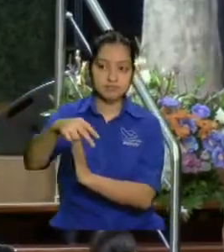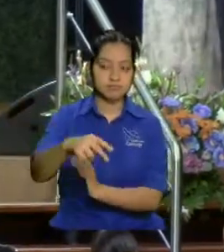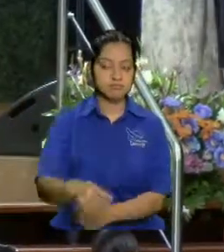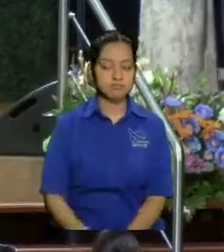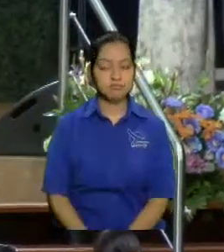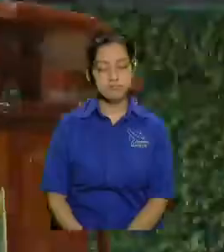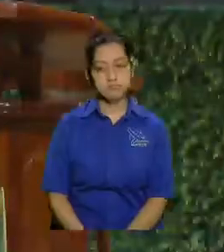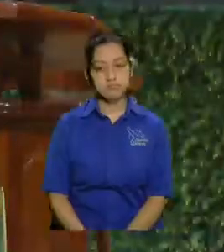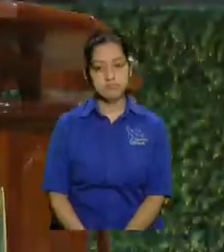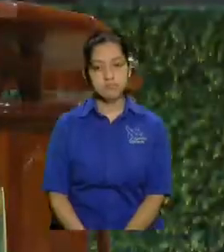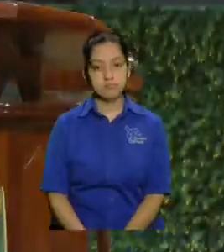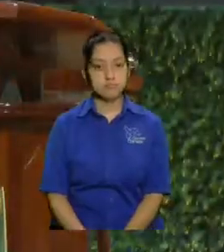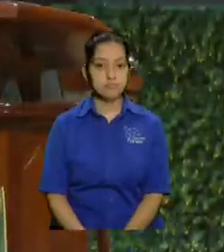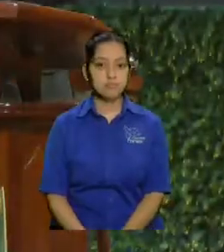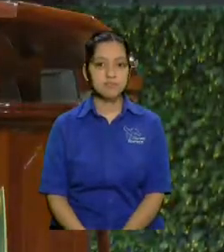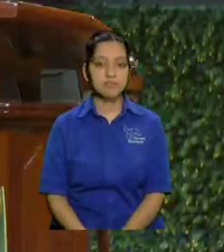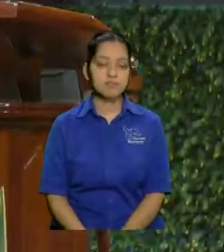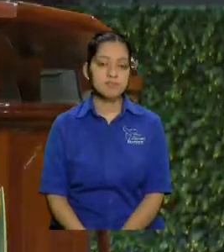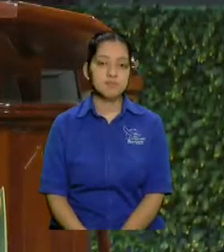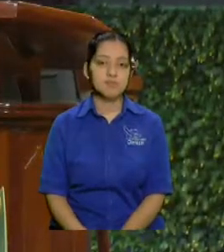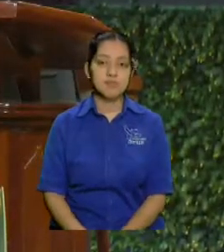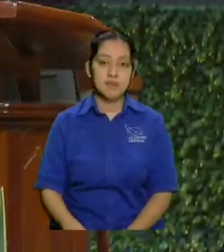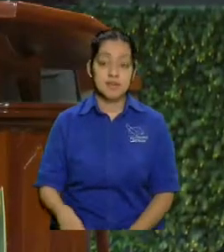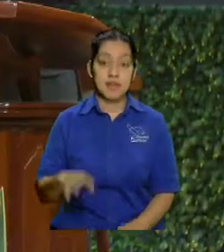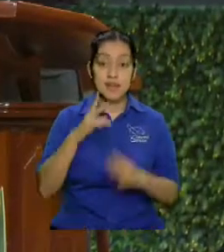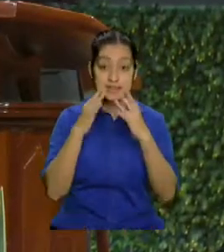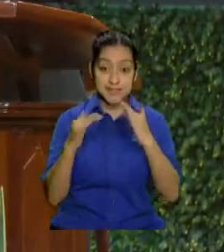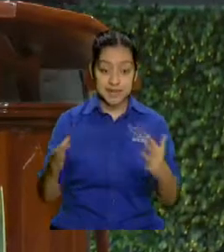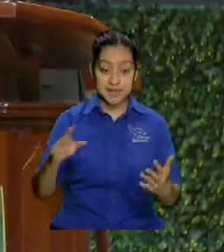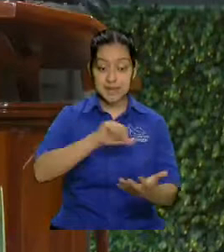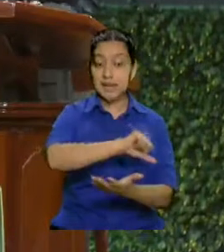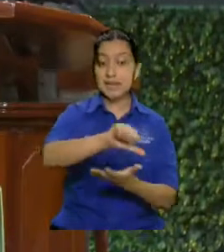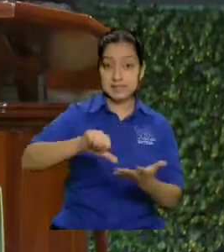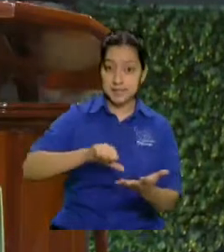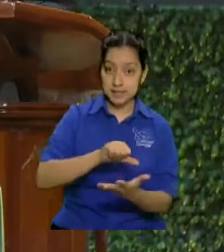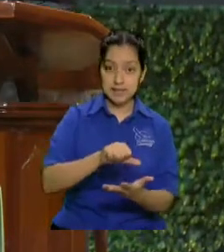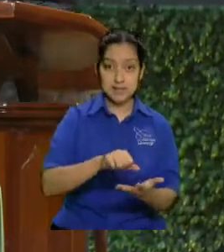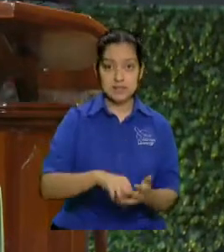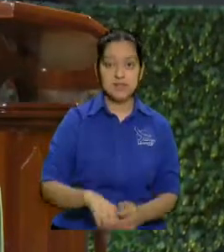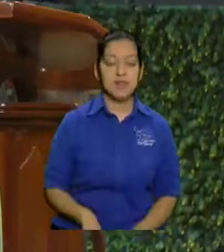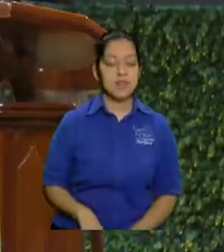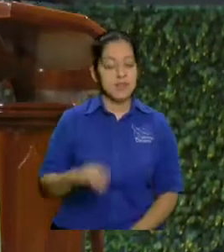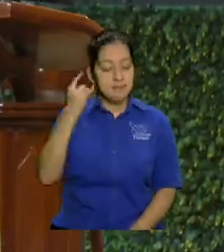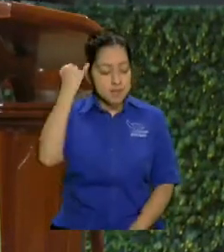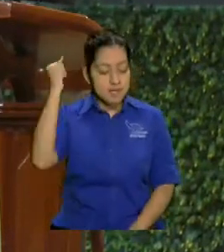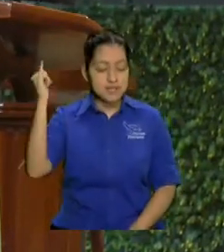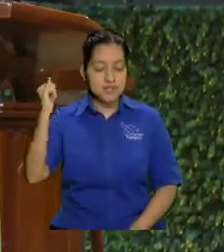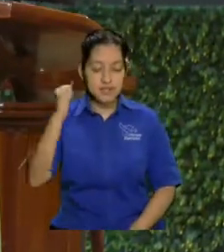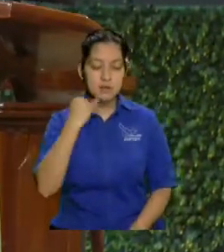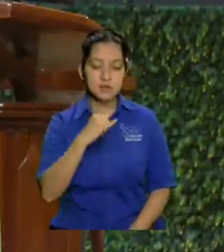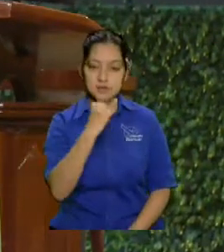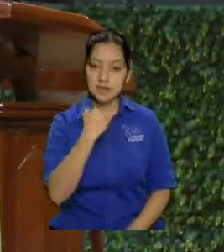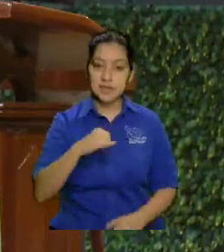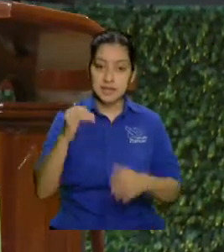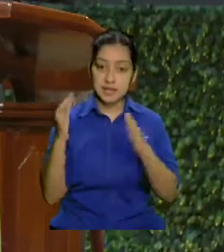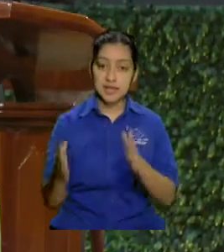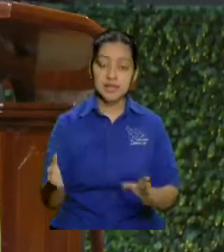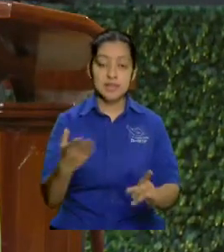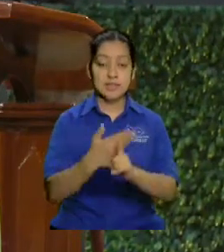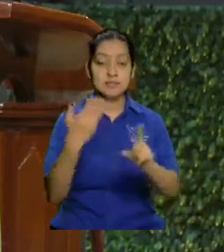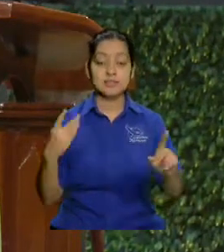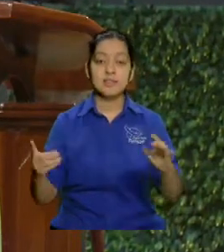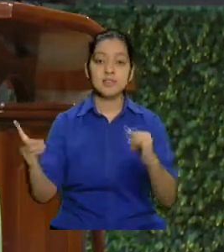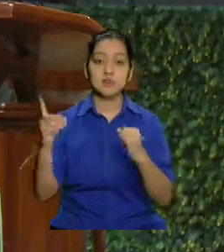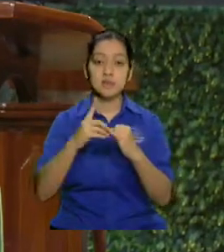imagínese la sangre el aceite imagínese que los israelitas desde Deuteronomio capítulo 6 verso